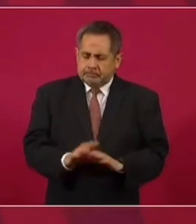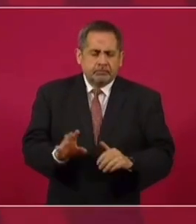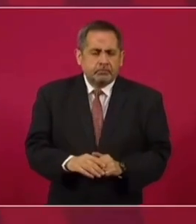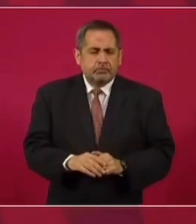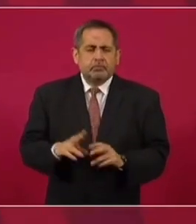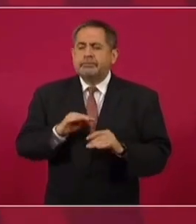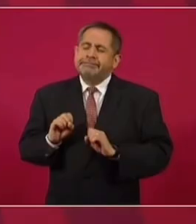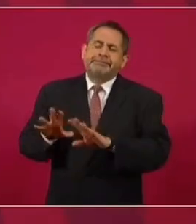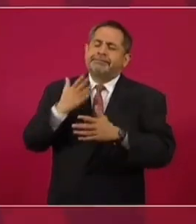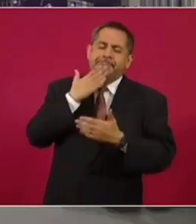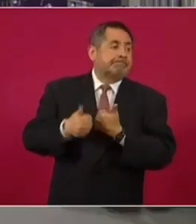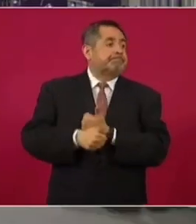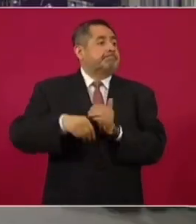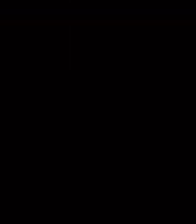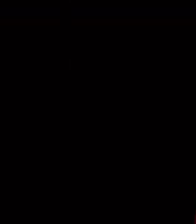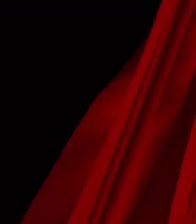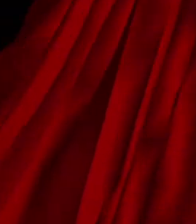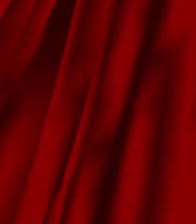no hay impunidad para nadie.